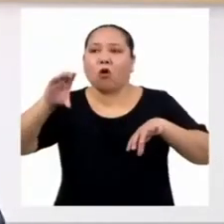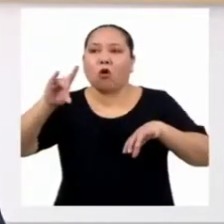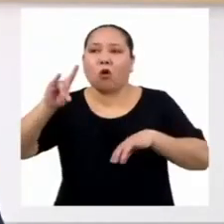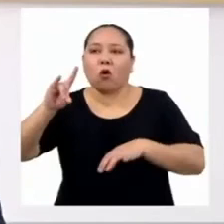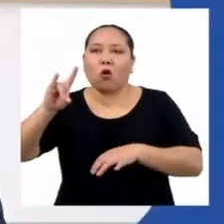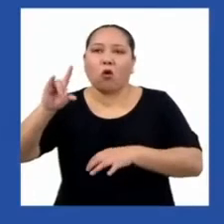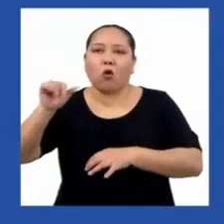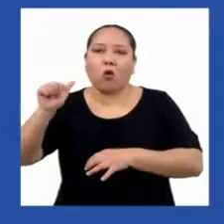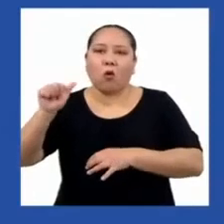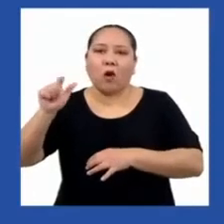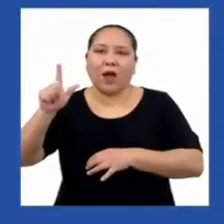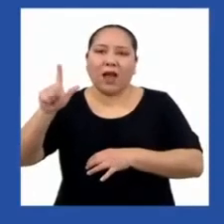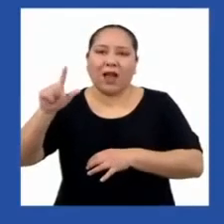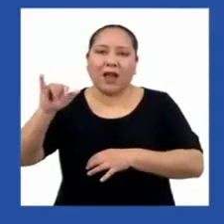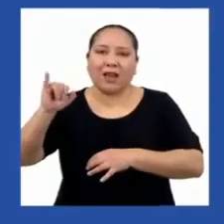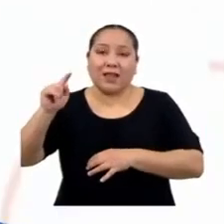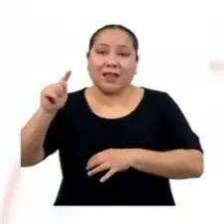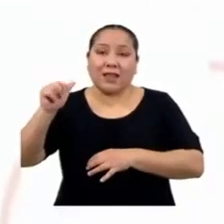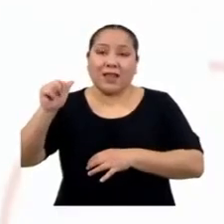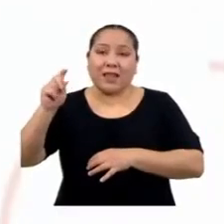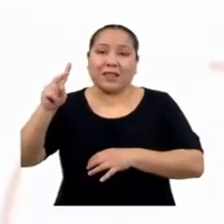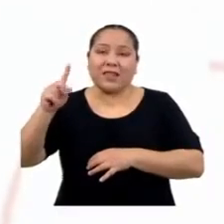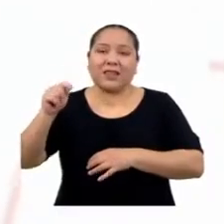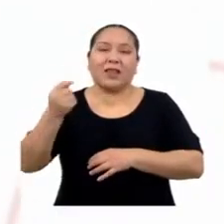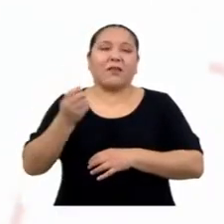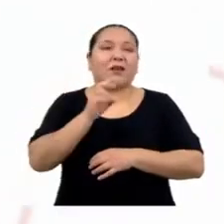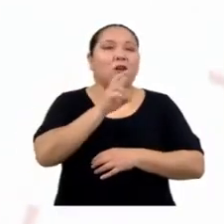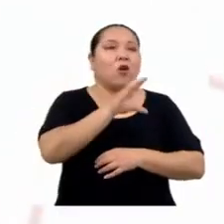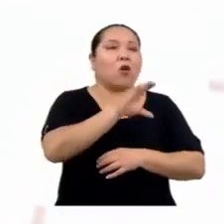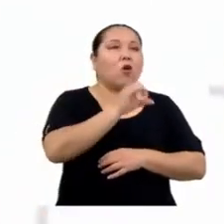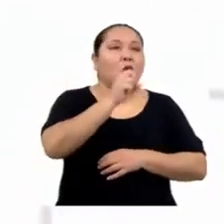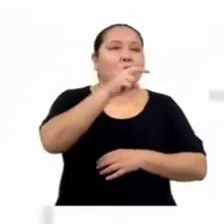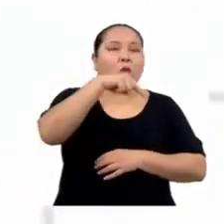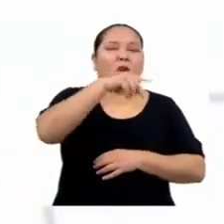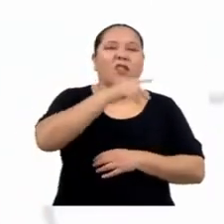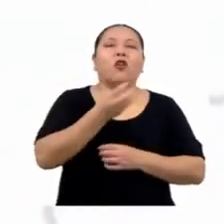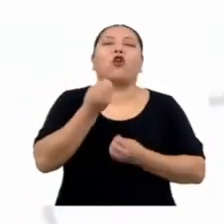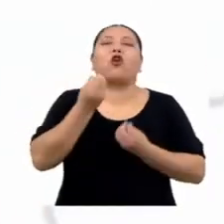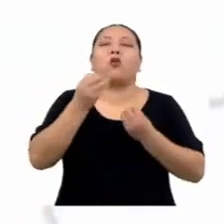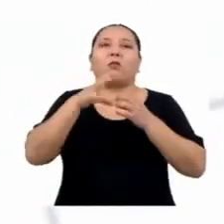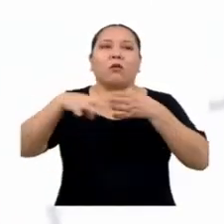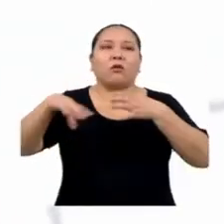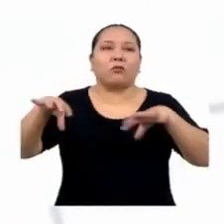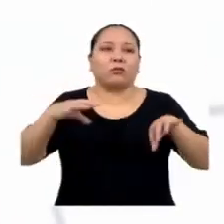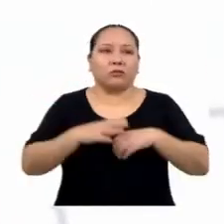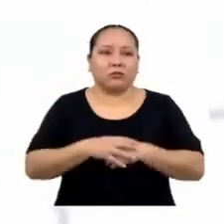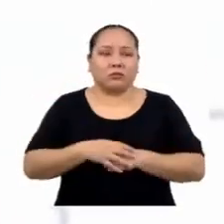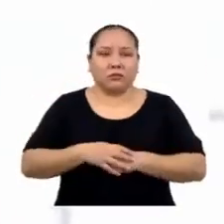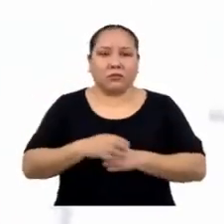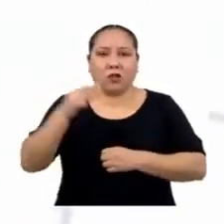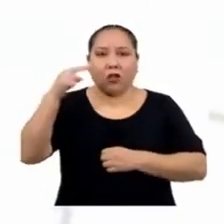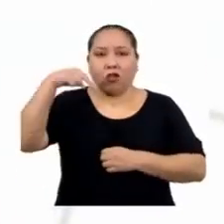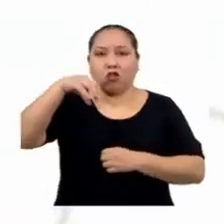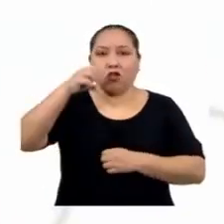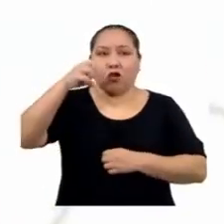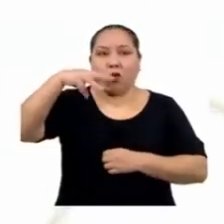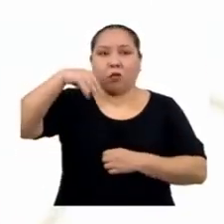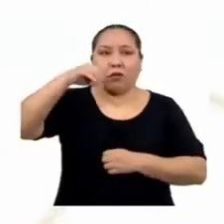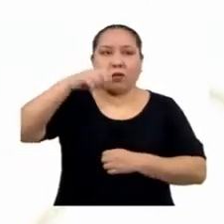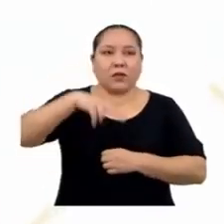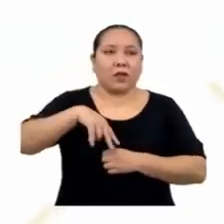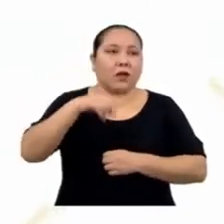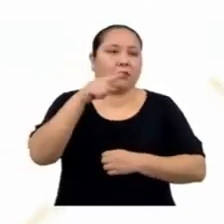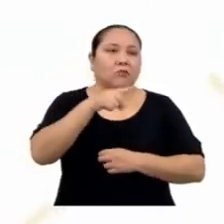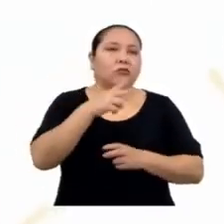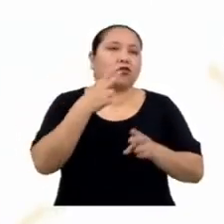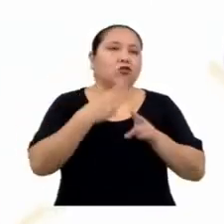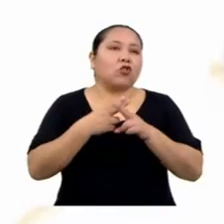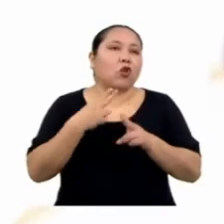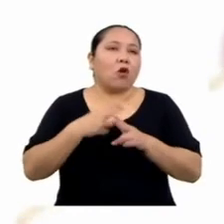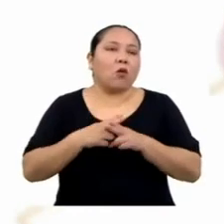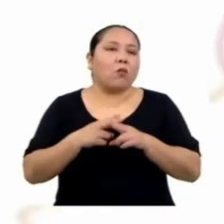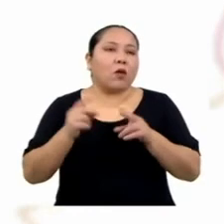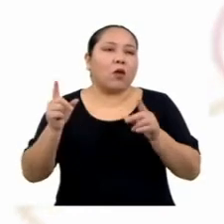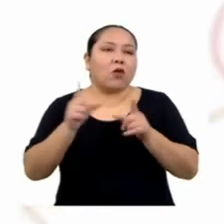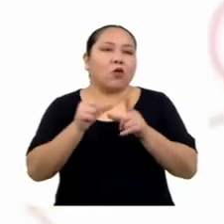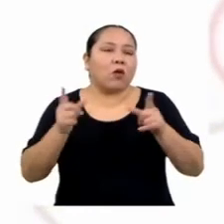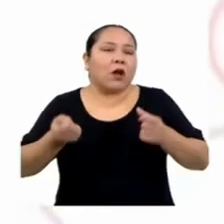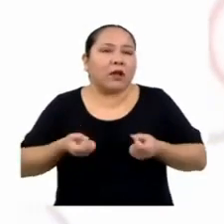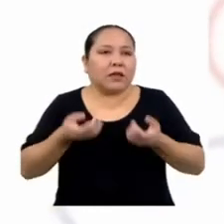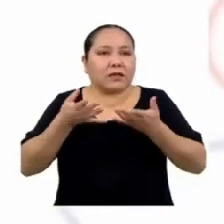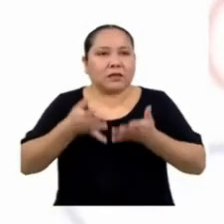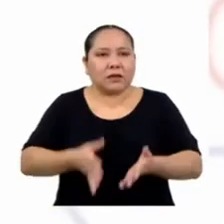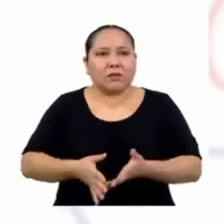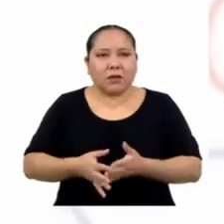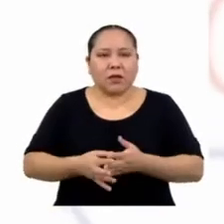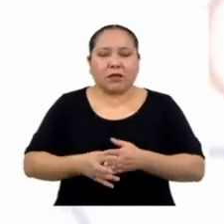cualitativas. Como variable cualitativa nominal, marcaría nombre, lugar de nacimiento,